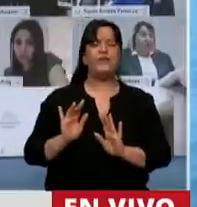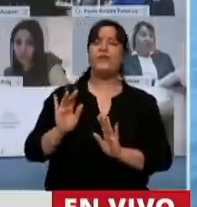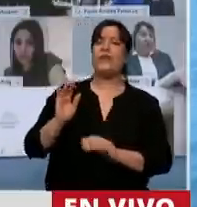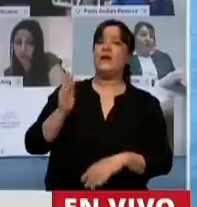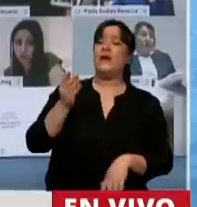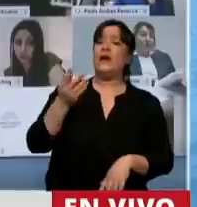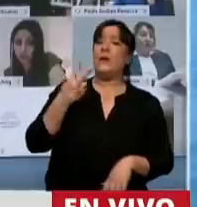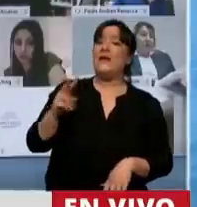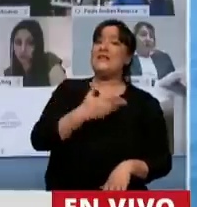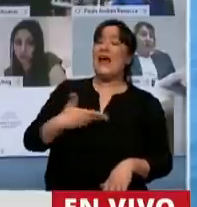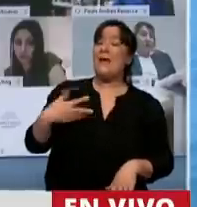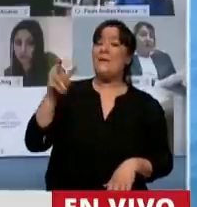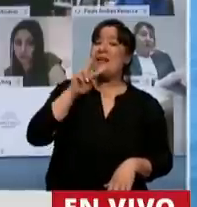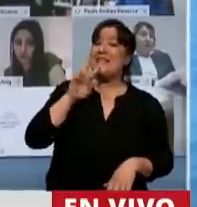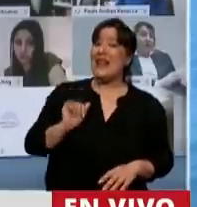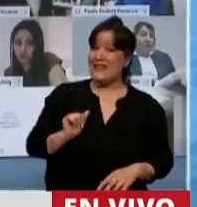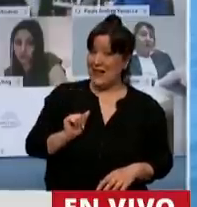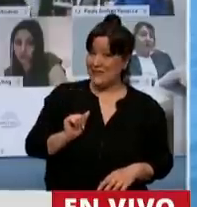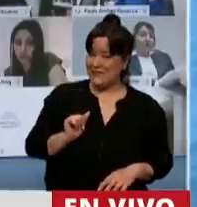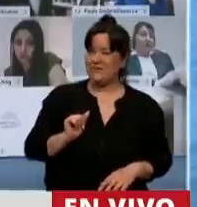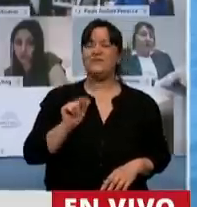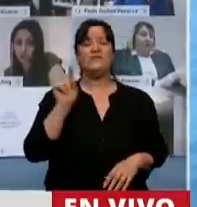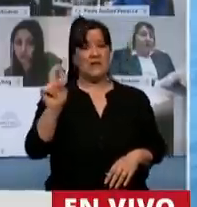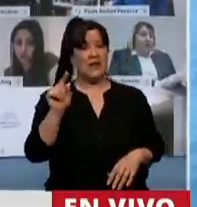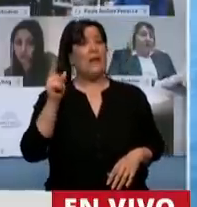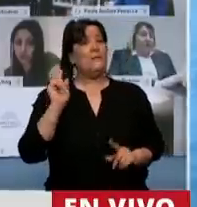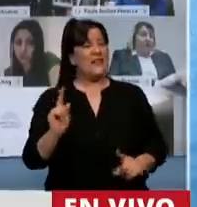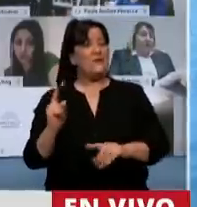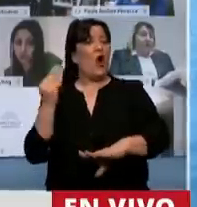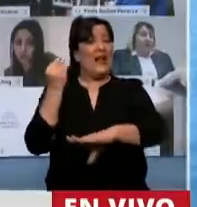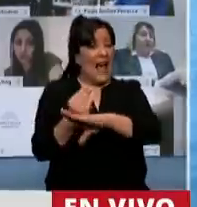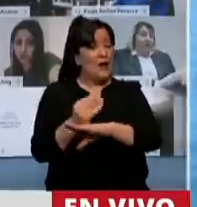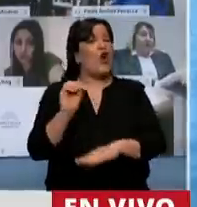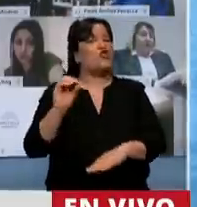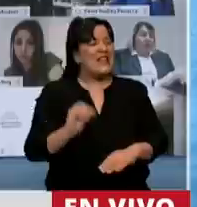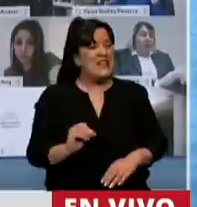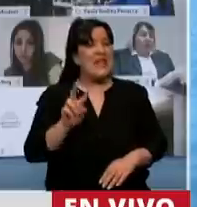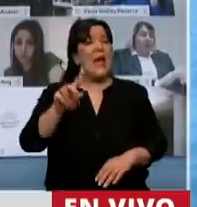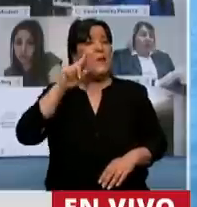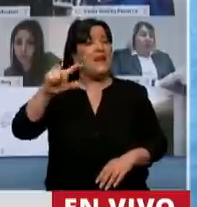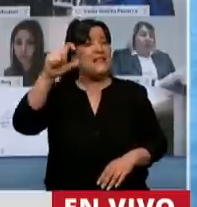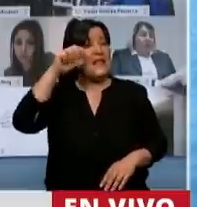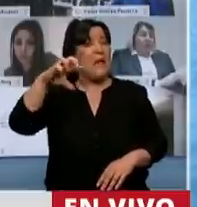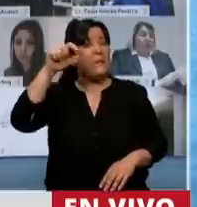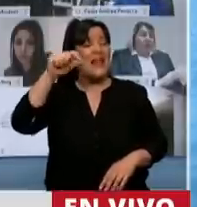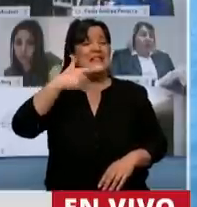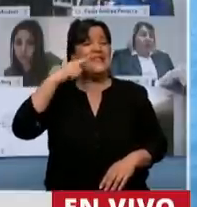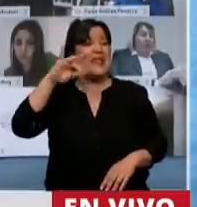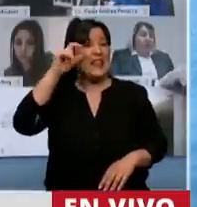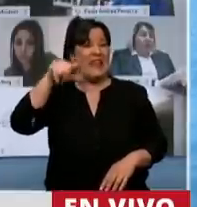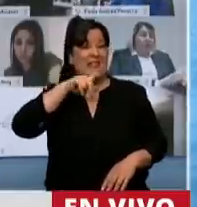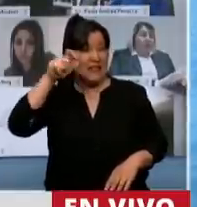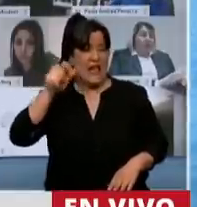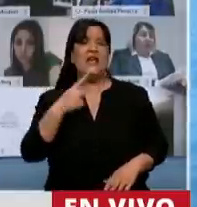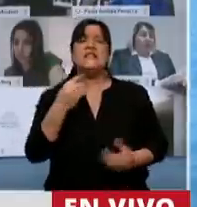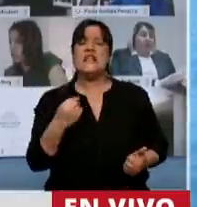¿Vicepresidenta? De la misma manera, el cargo es vicepresidente, se dice estudiante, se dice comerciante y